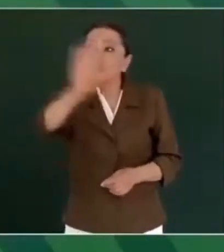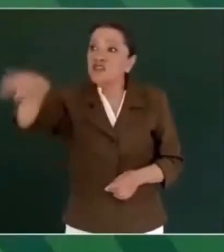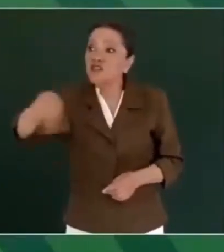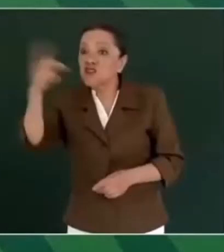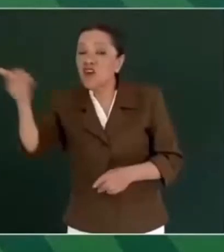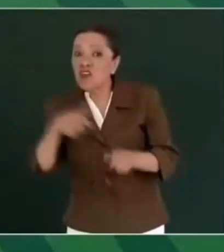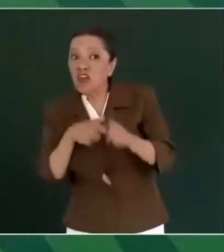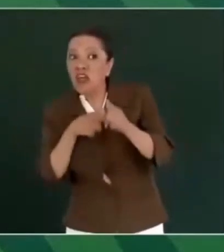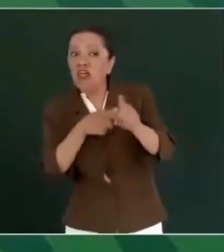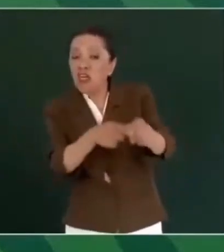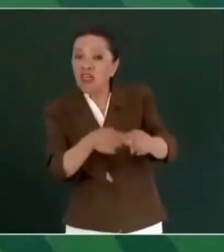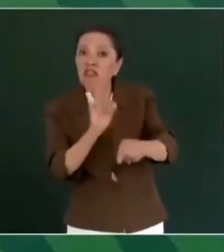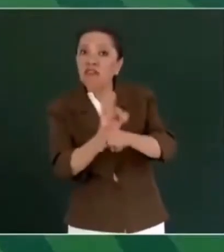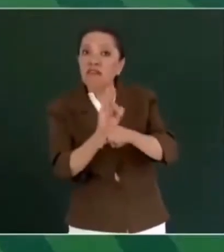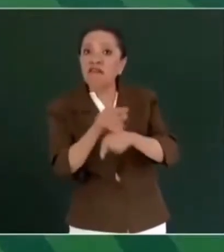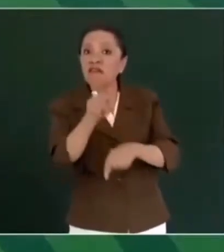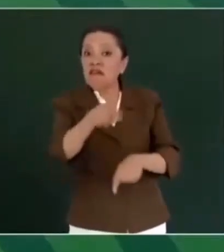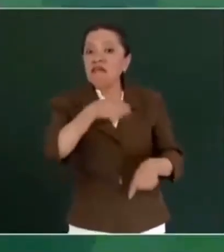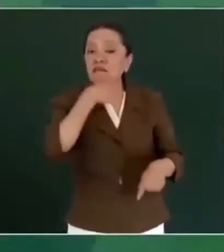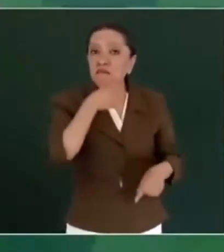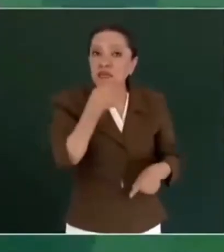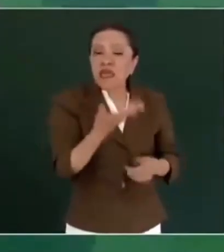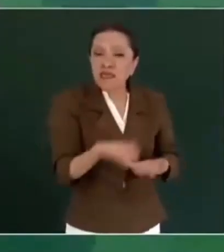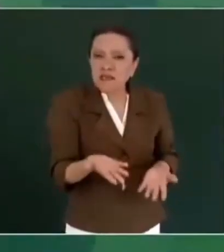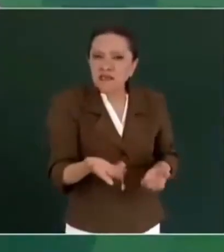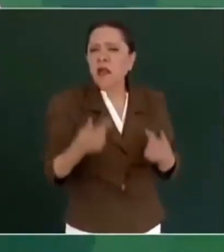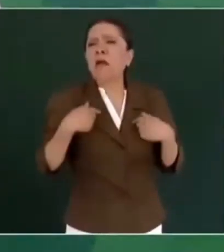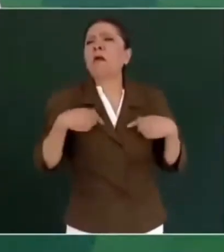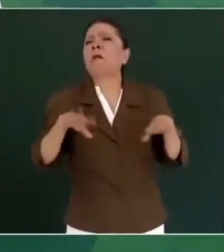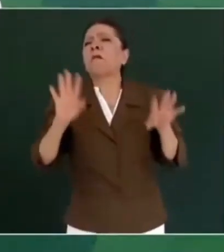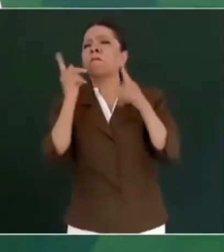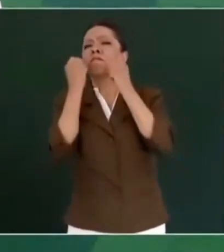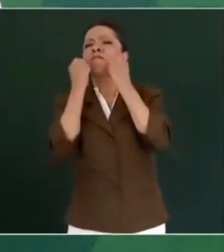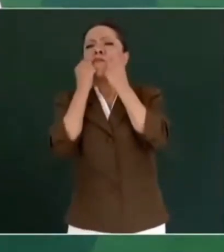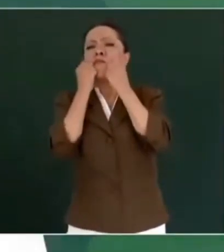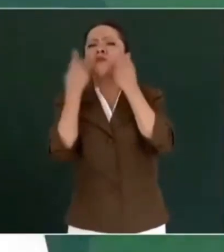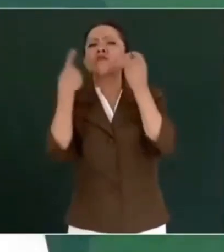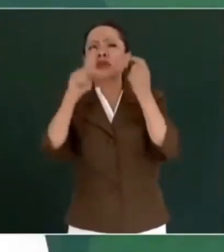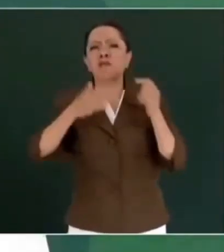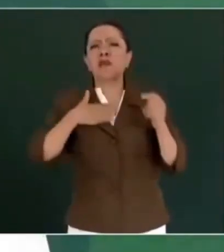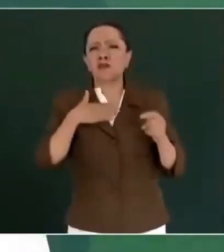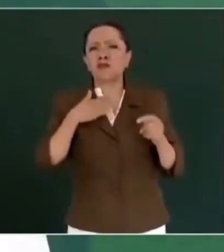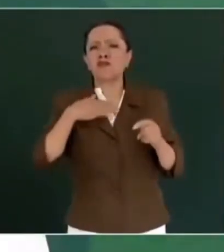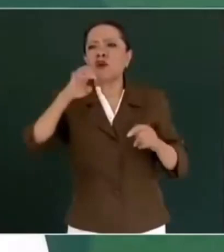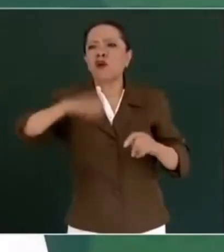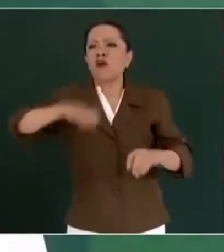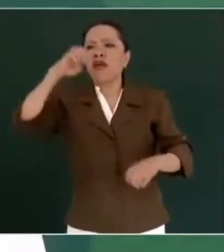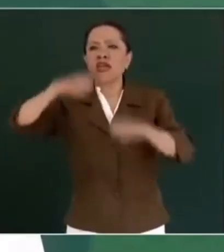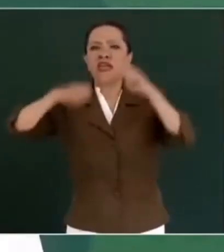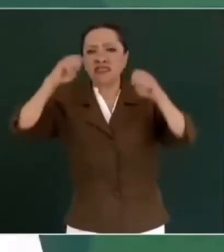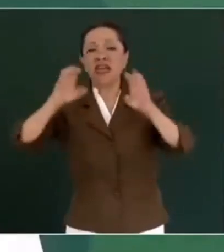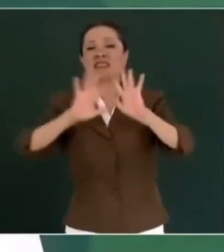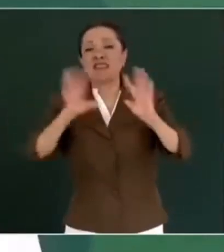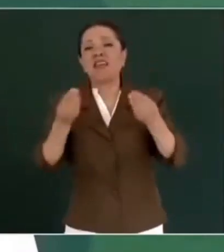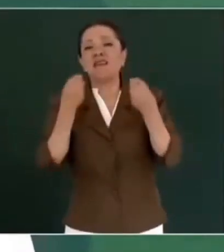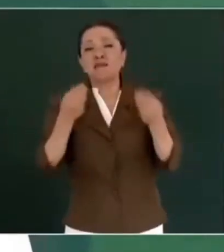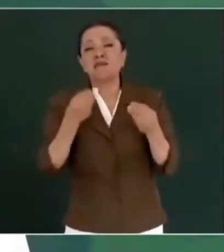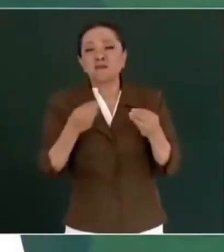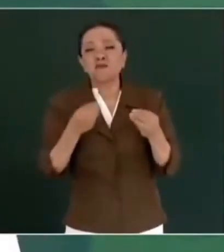lo raro que ya tengo este mi edad estoy lleno de achaques este